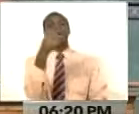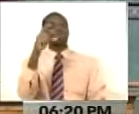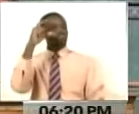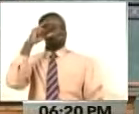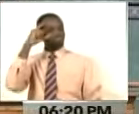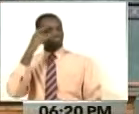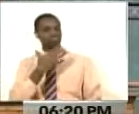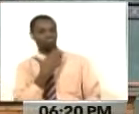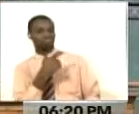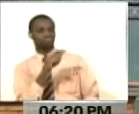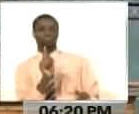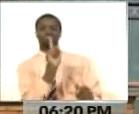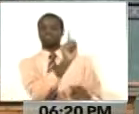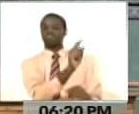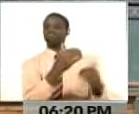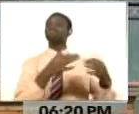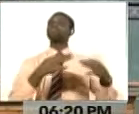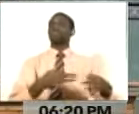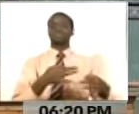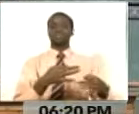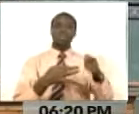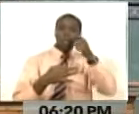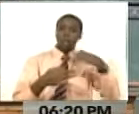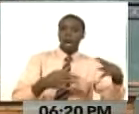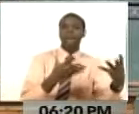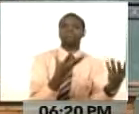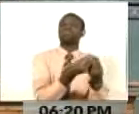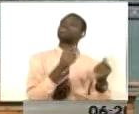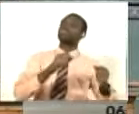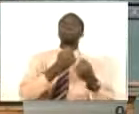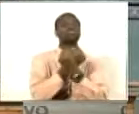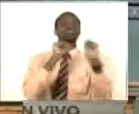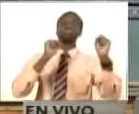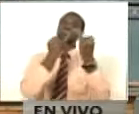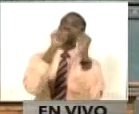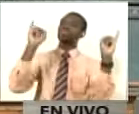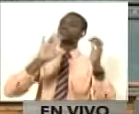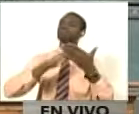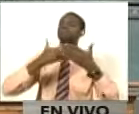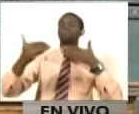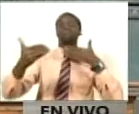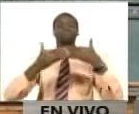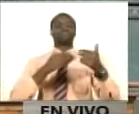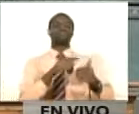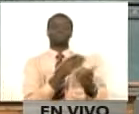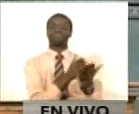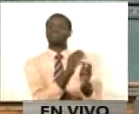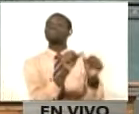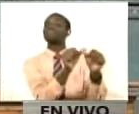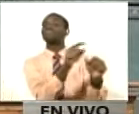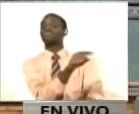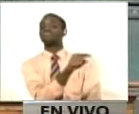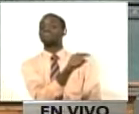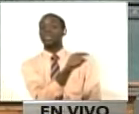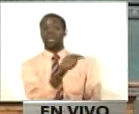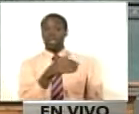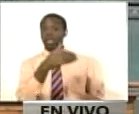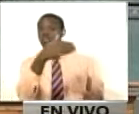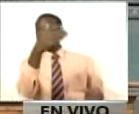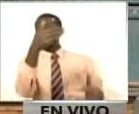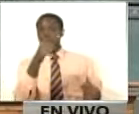y un pueblo al lado defendiendo la soberanía y la independencia. No pasarán muchas décadas